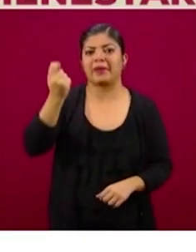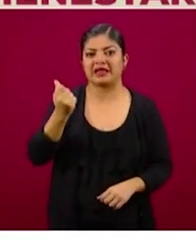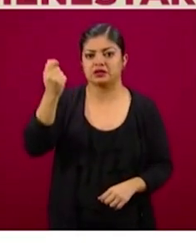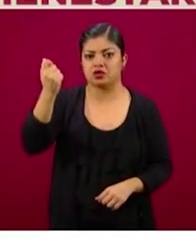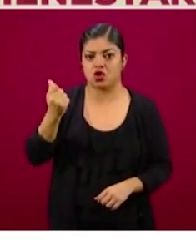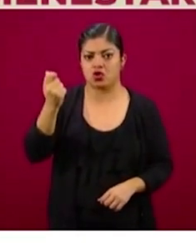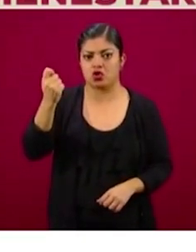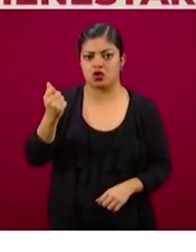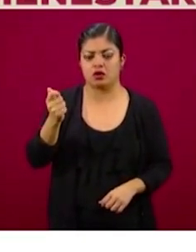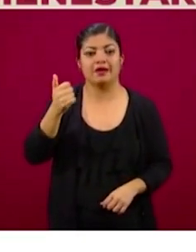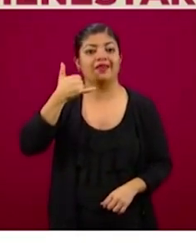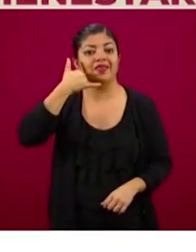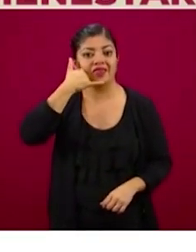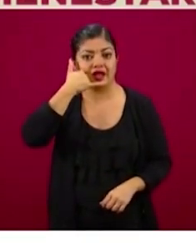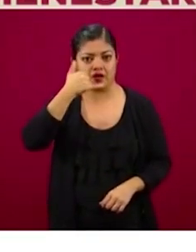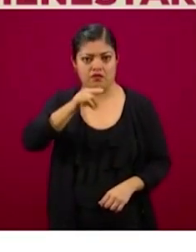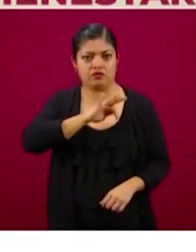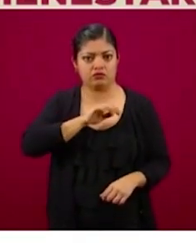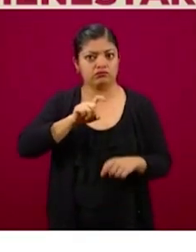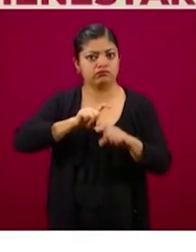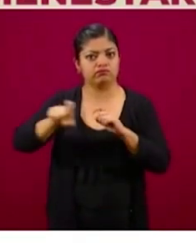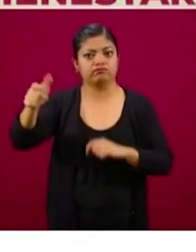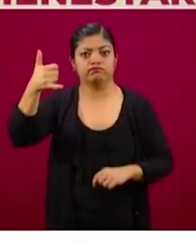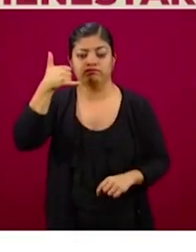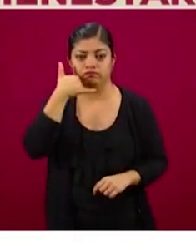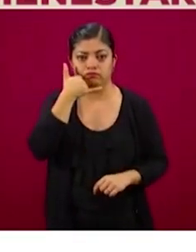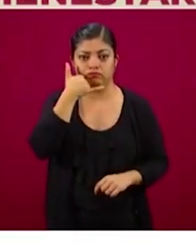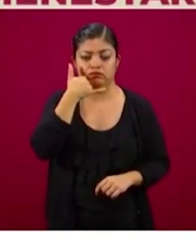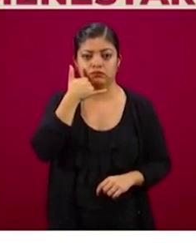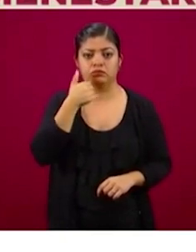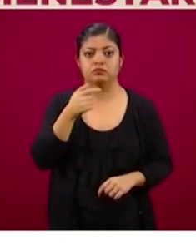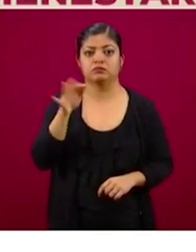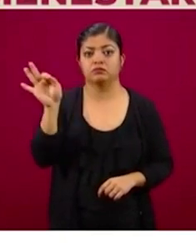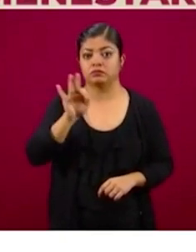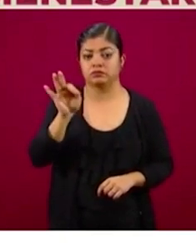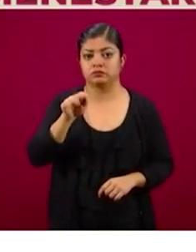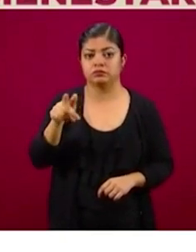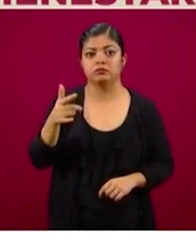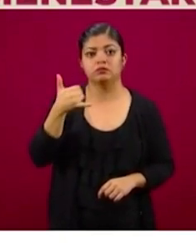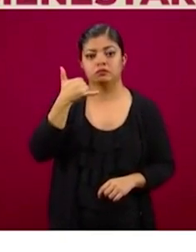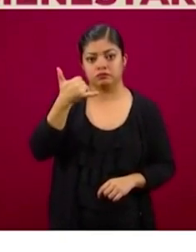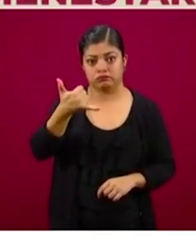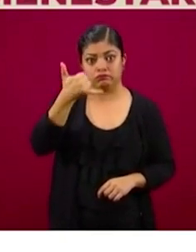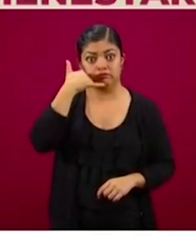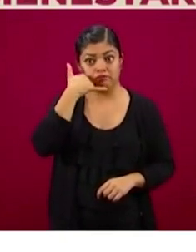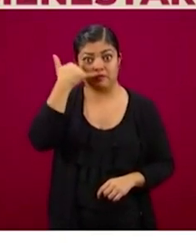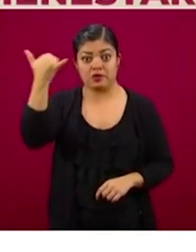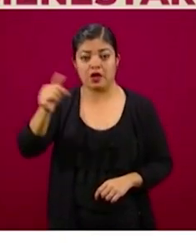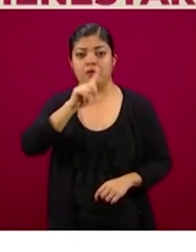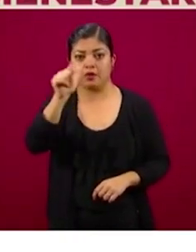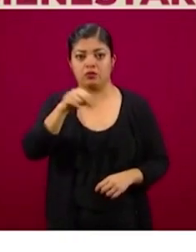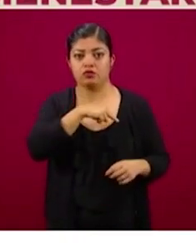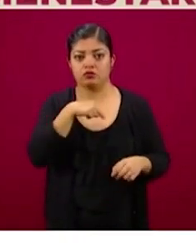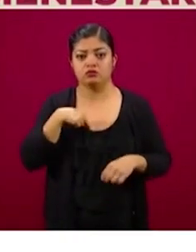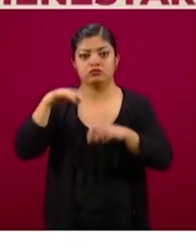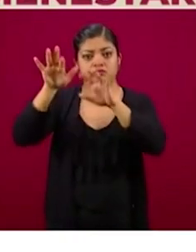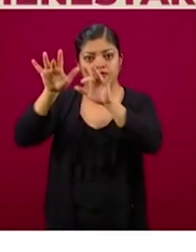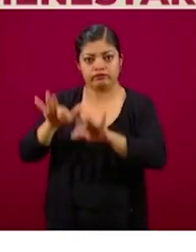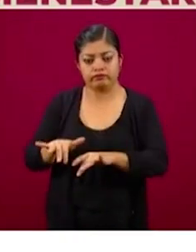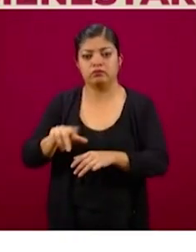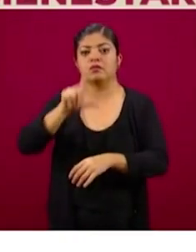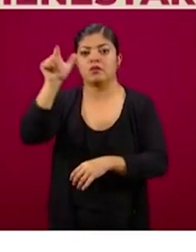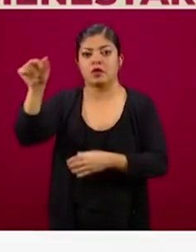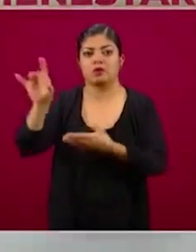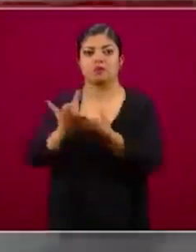de manera telefónica, de tal manera que nos llaman, nos dan sus datos y nosotros lo enviamos a la